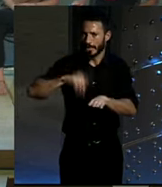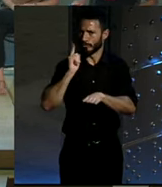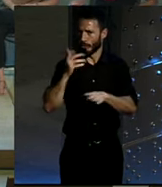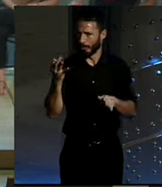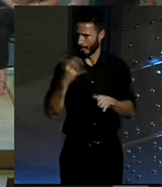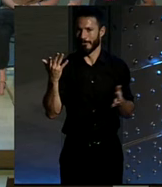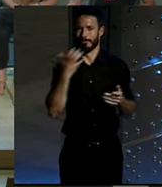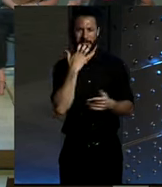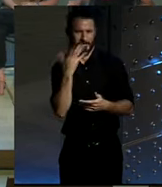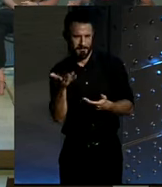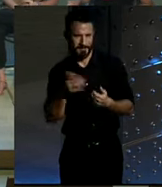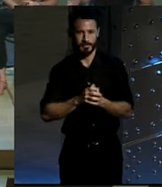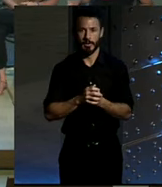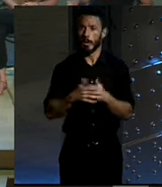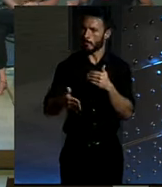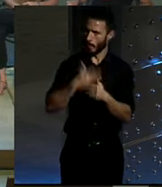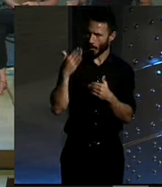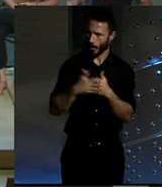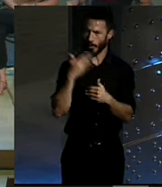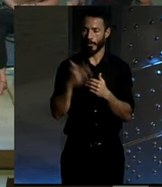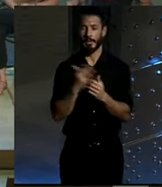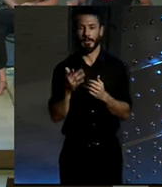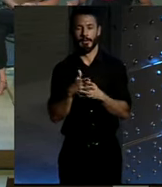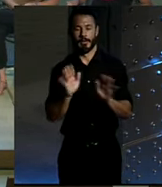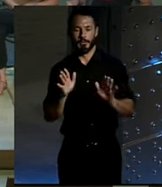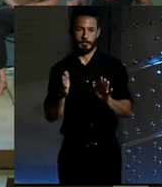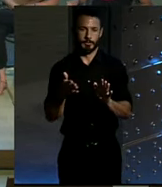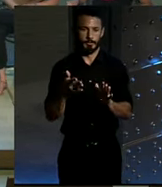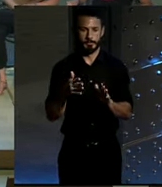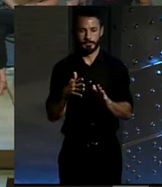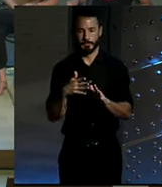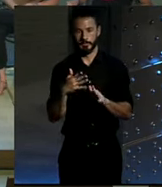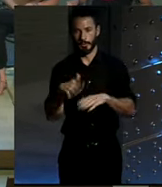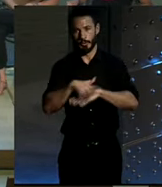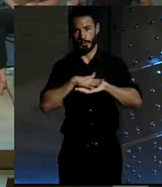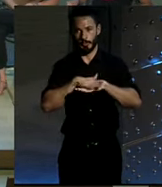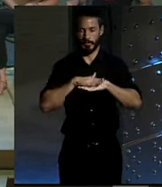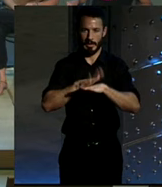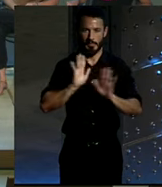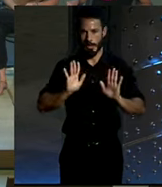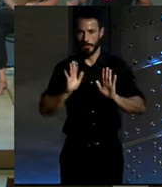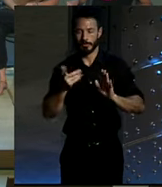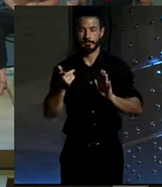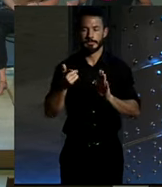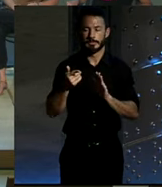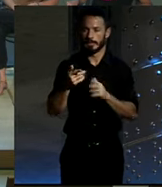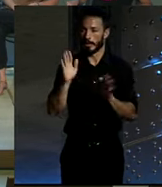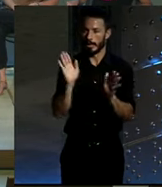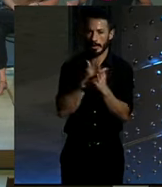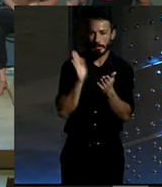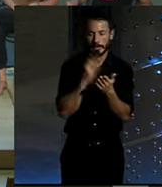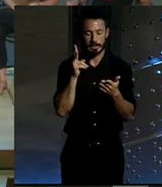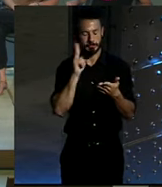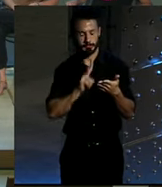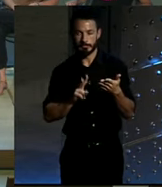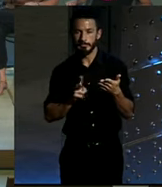Esa una moda. Tened muchísimo cuidado. Esto es una frivolidad, pero, ojeando no sé qué revista hace unos días, pues, salían las típicas